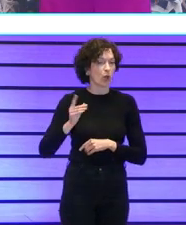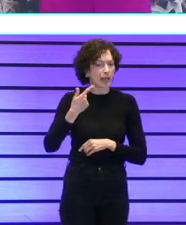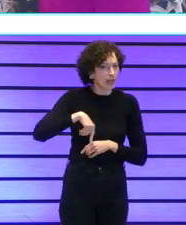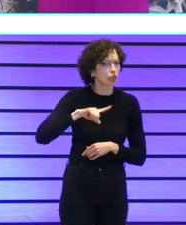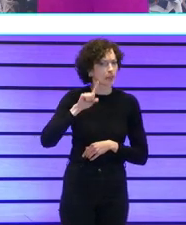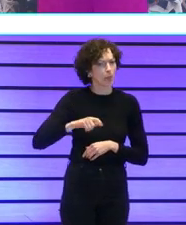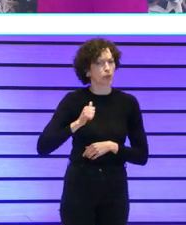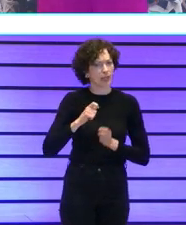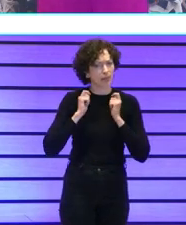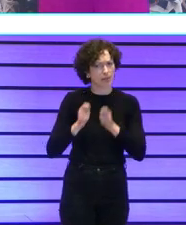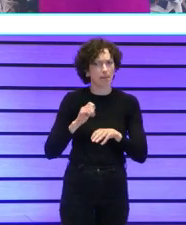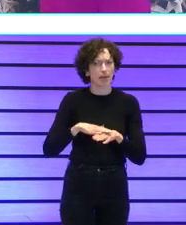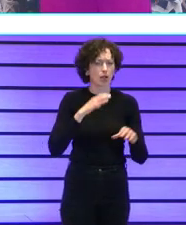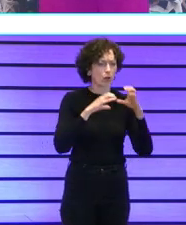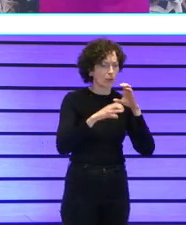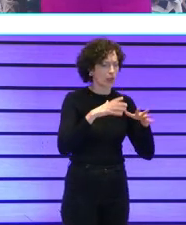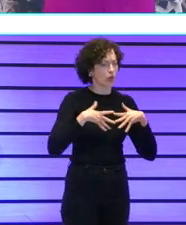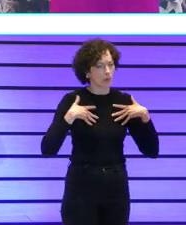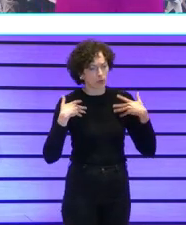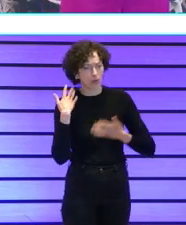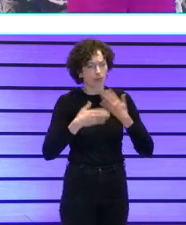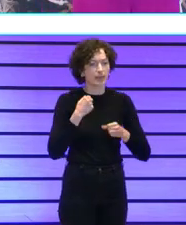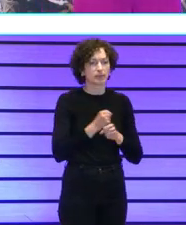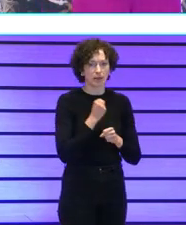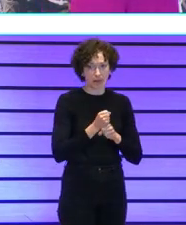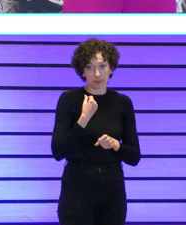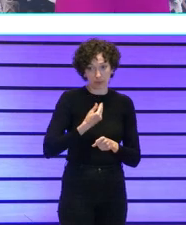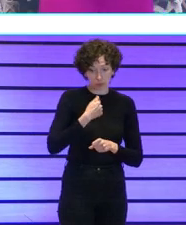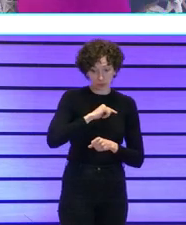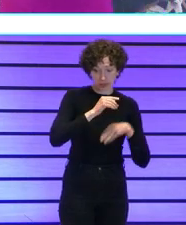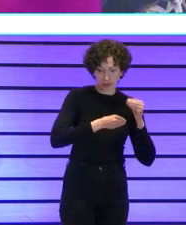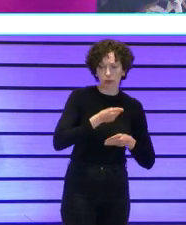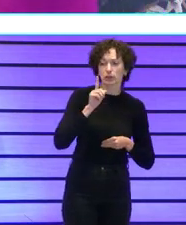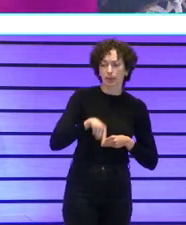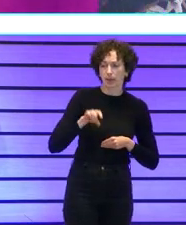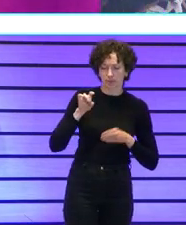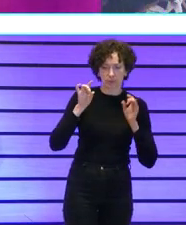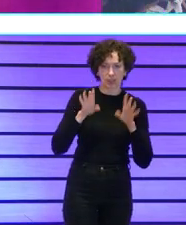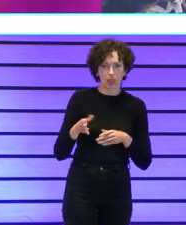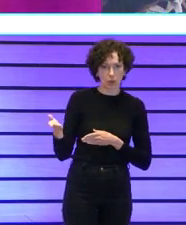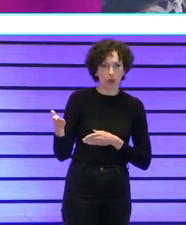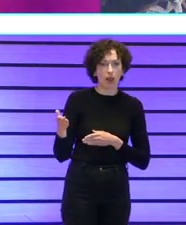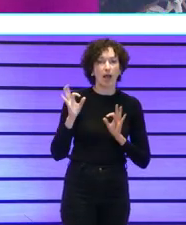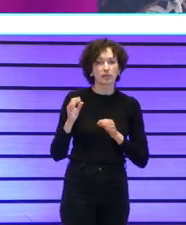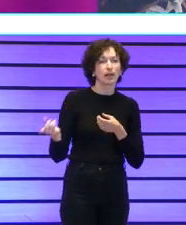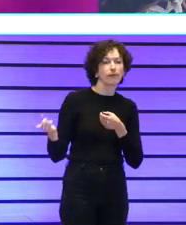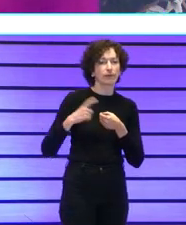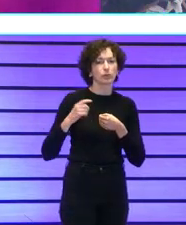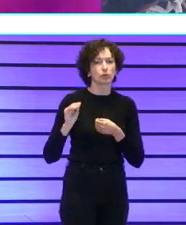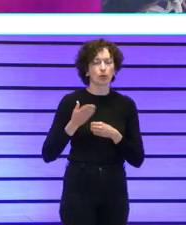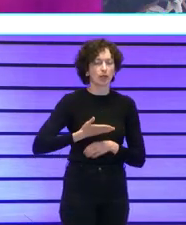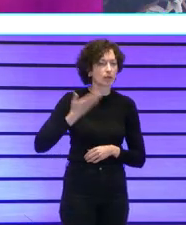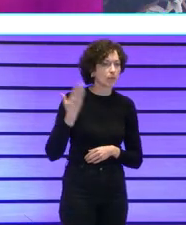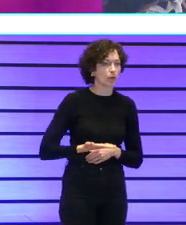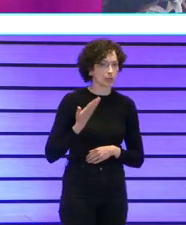de trabajar la comunicación la emoción todo lo que nosotros estamos haciendo para que de verdad su participación sea significativa